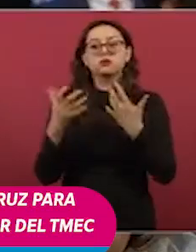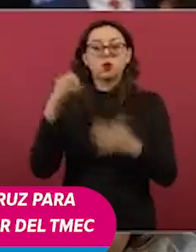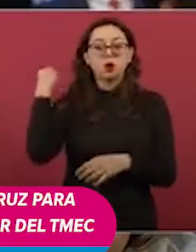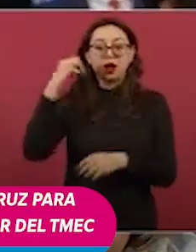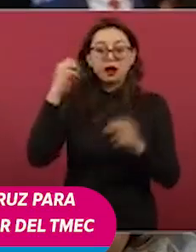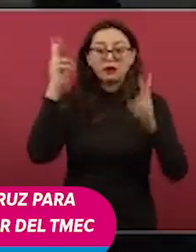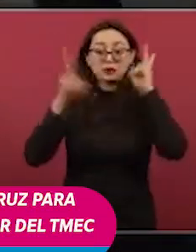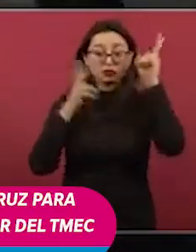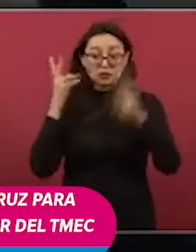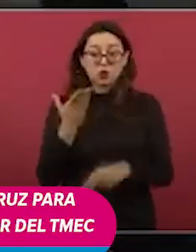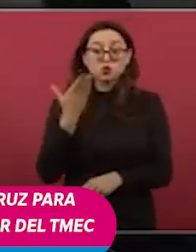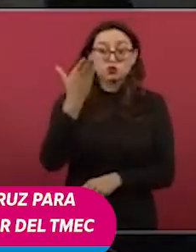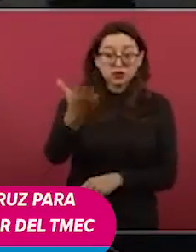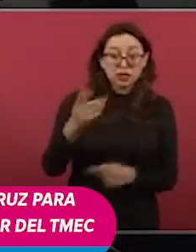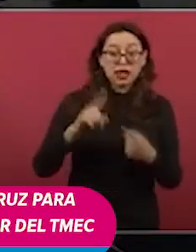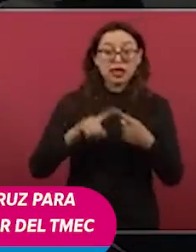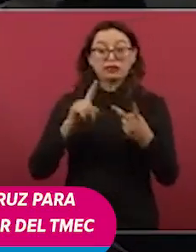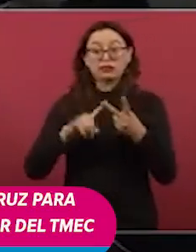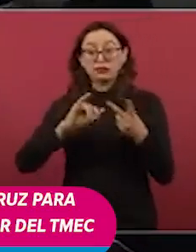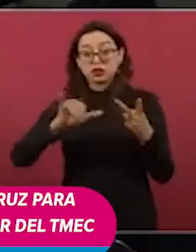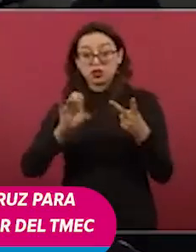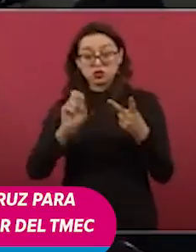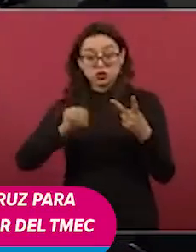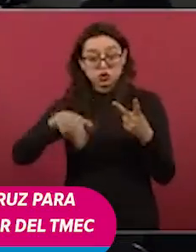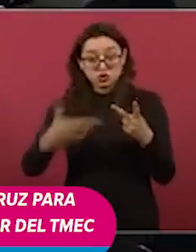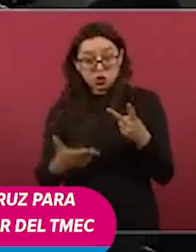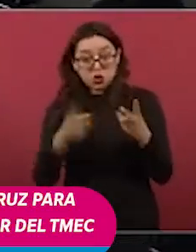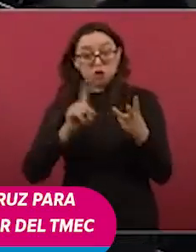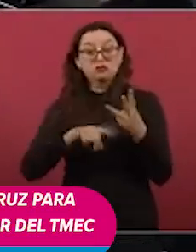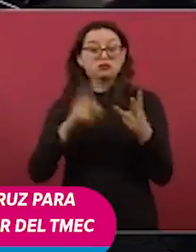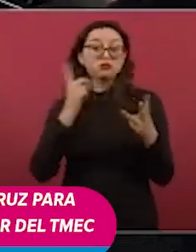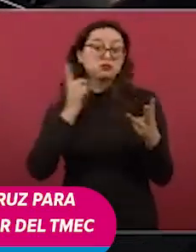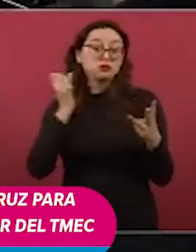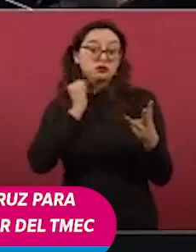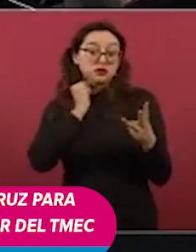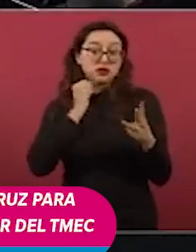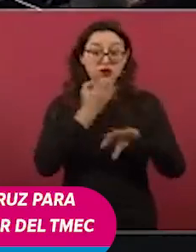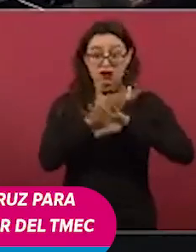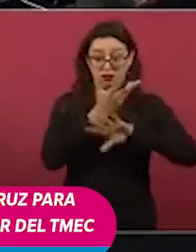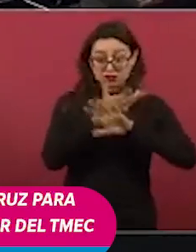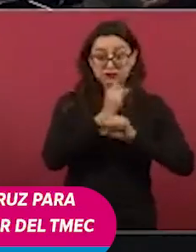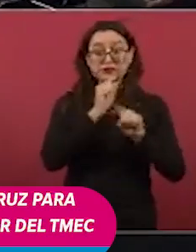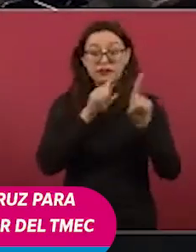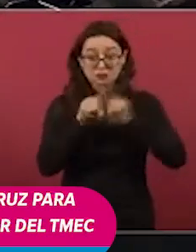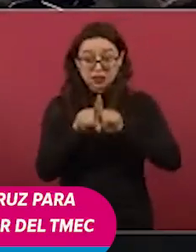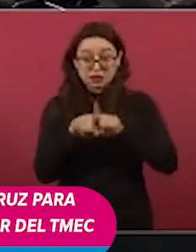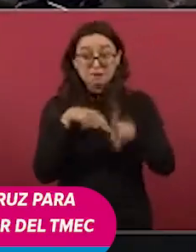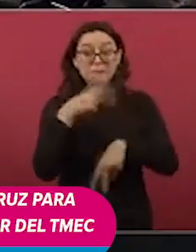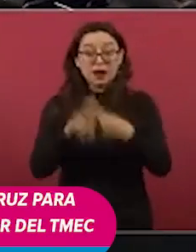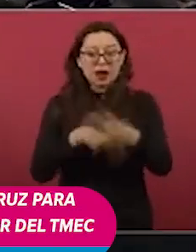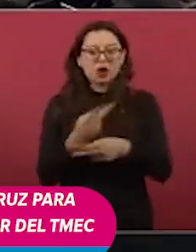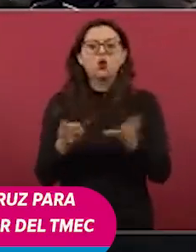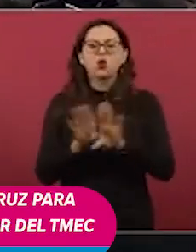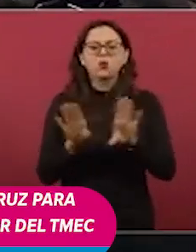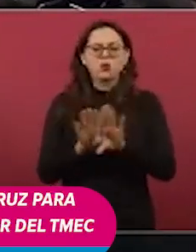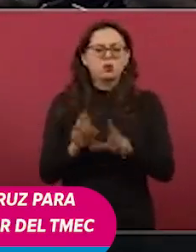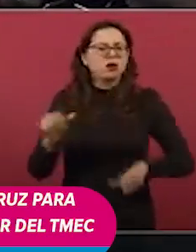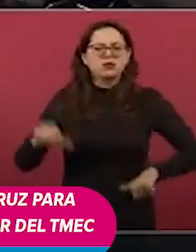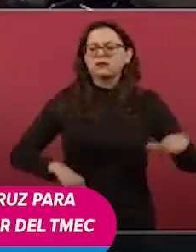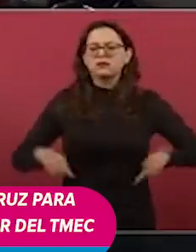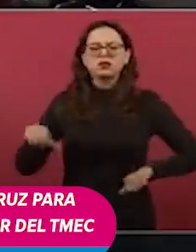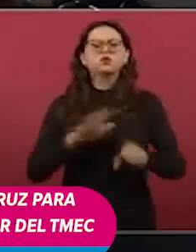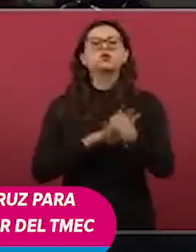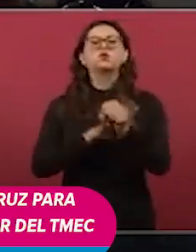¿Y cuál será su agenda? Bueno, vamos a recibir a legisladores